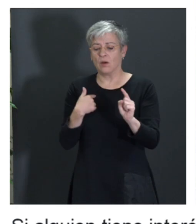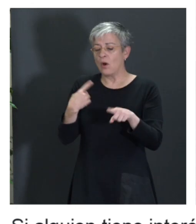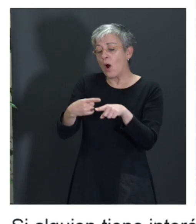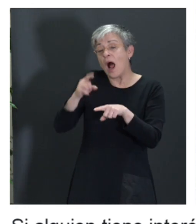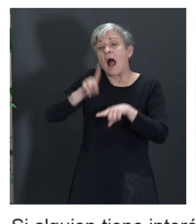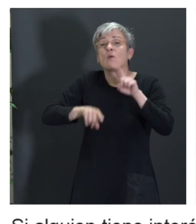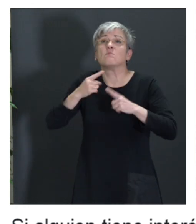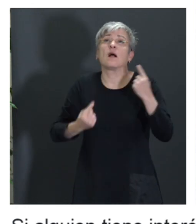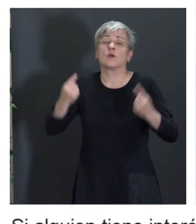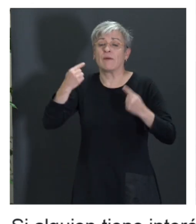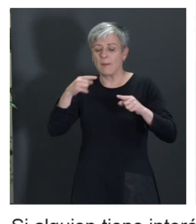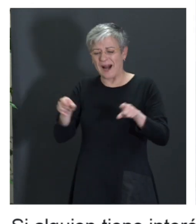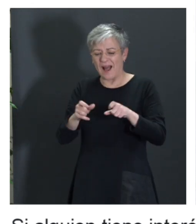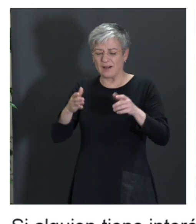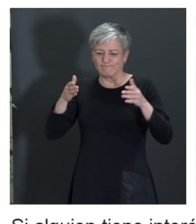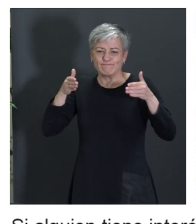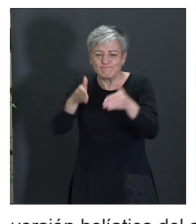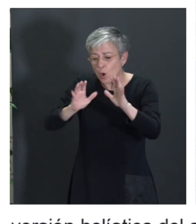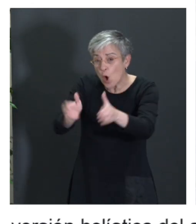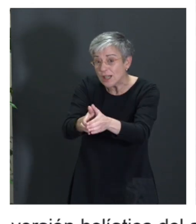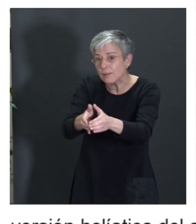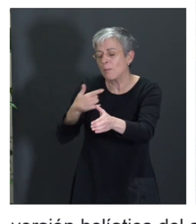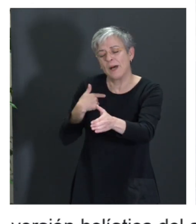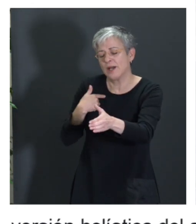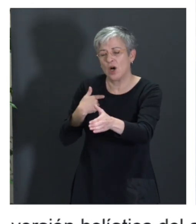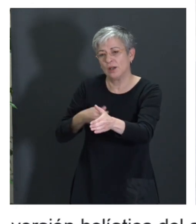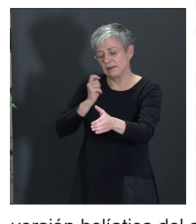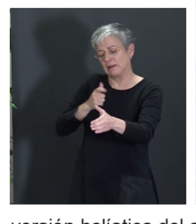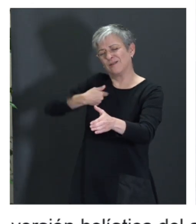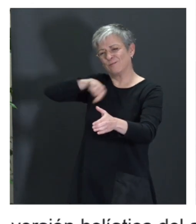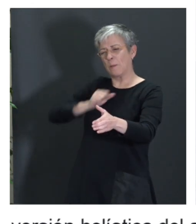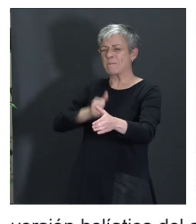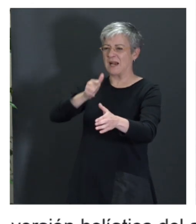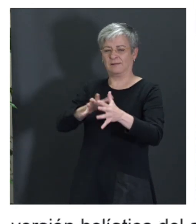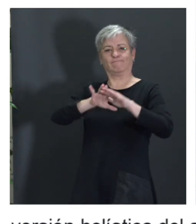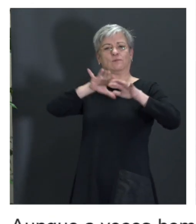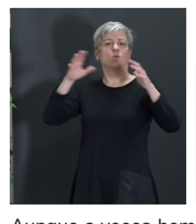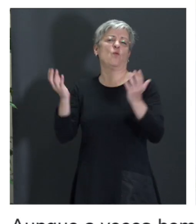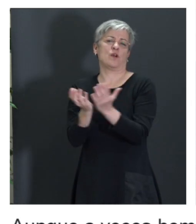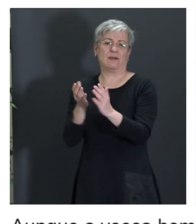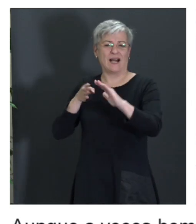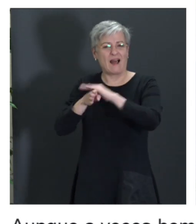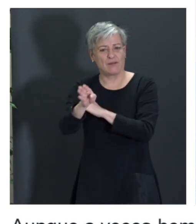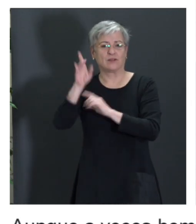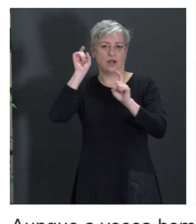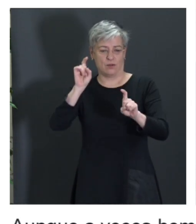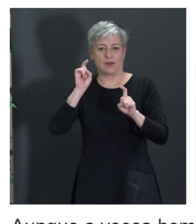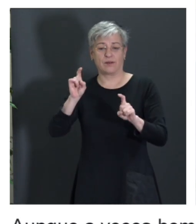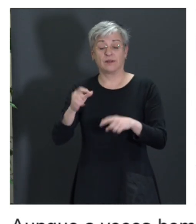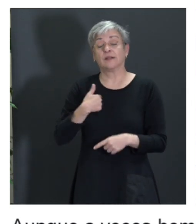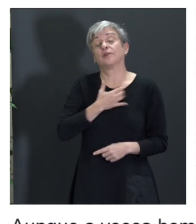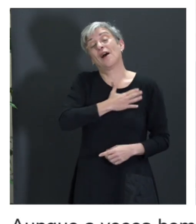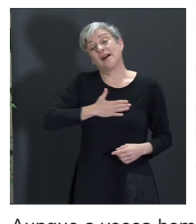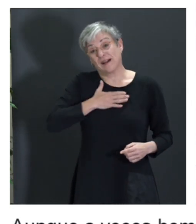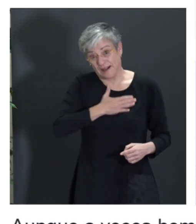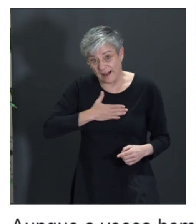ciertos colectivos, pero es verdad que nosotros y mi grupo nos dedicamos más a la acción universal en la educación. Así que, como ha dicho Heitor, pues, nada, encantada de